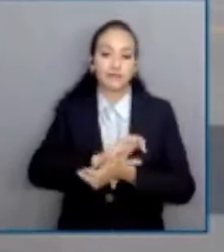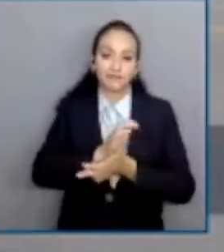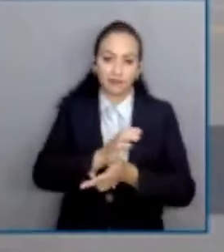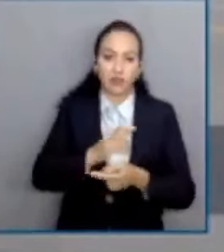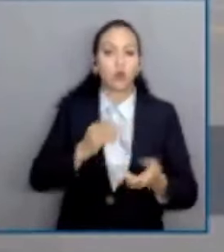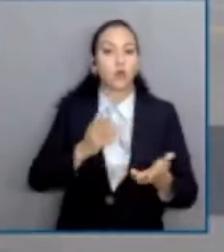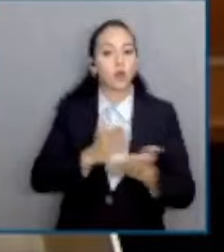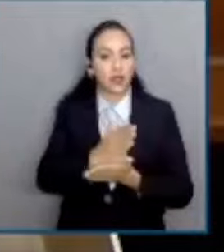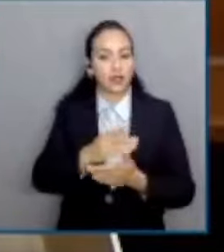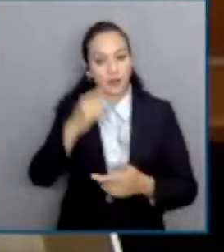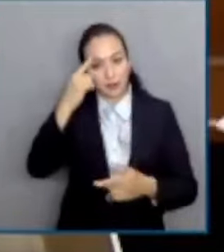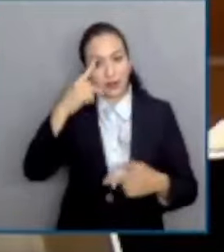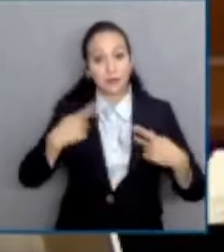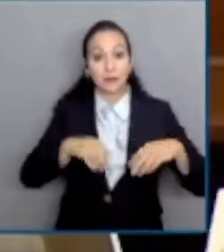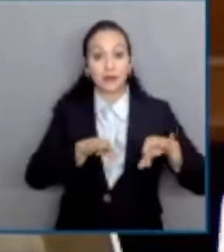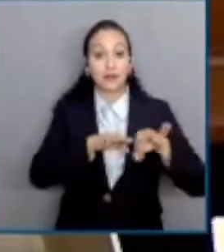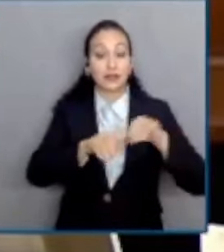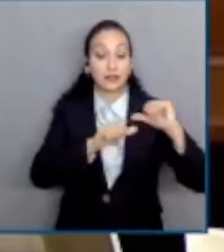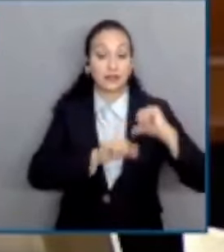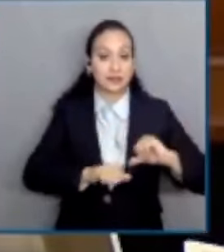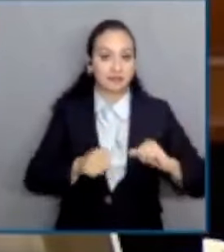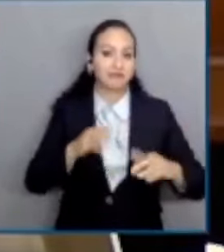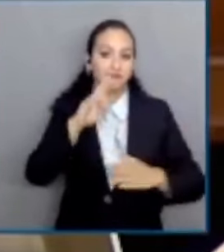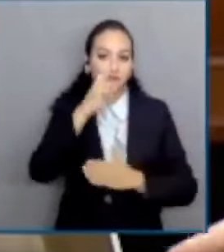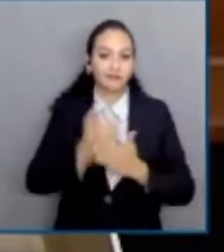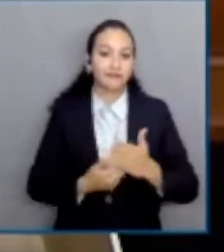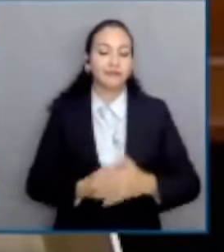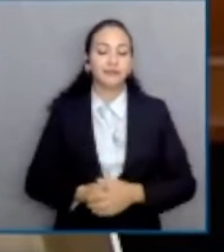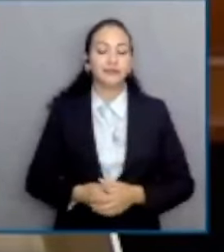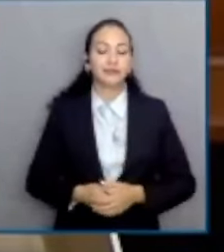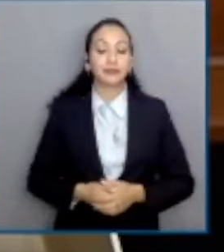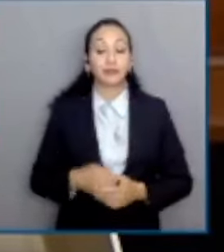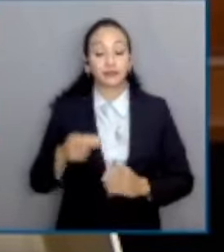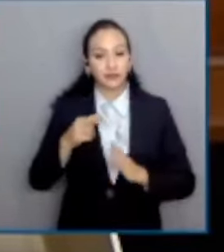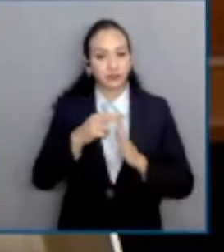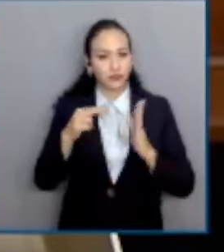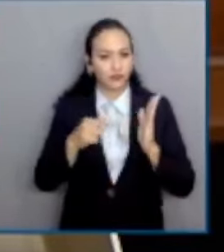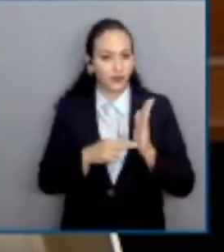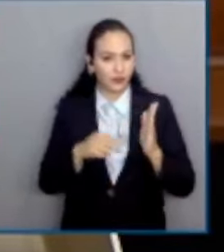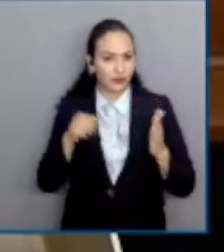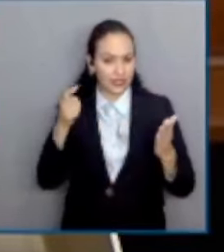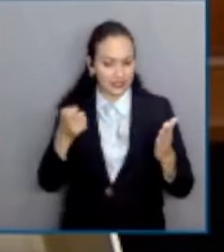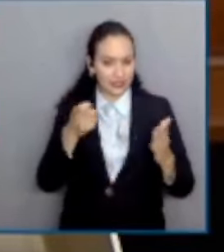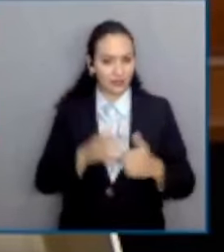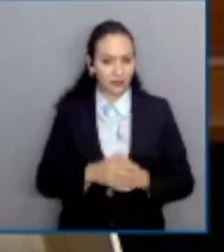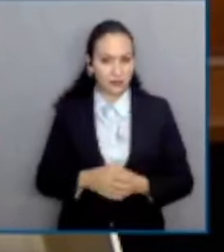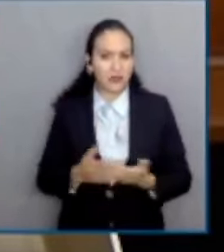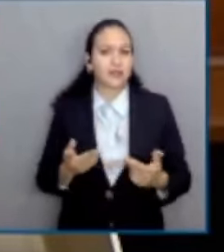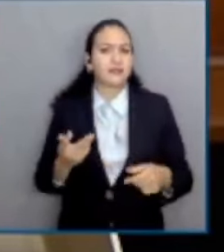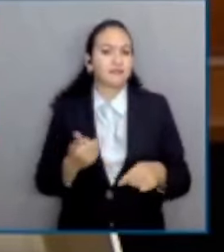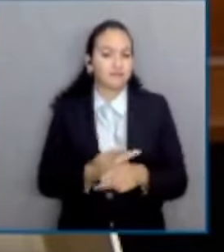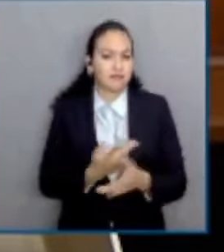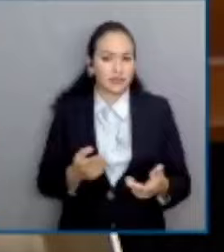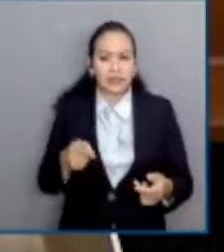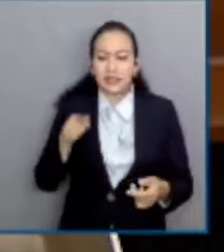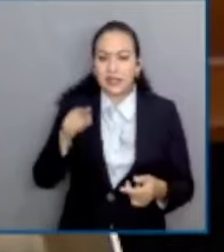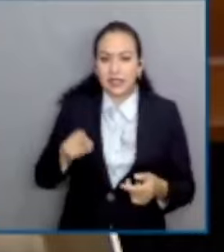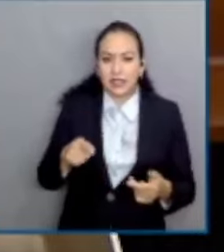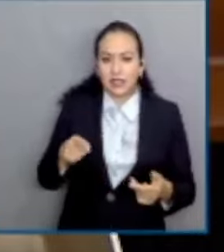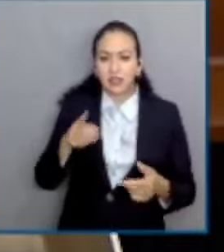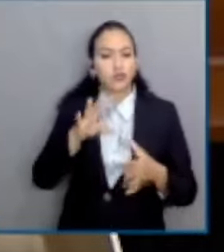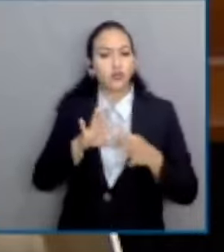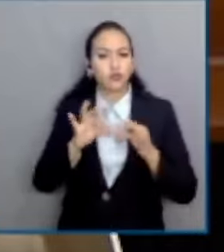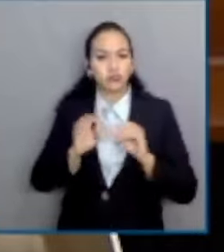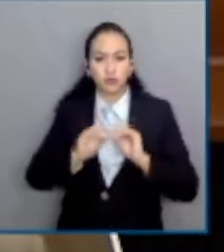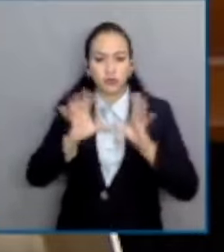público. Que la norma además resulta sobreinclusiva porque no distingue si esto atañe a delitos